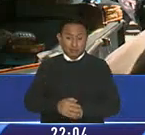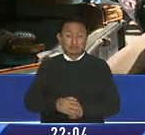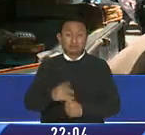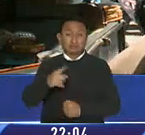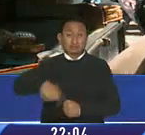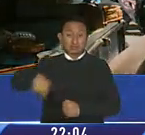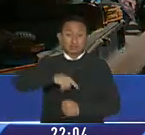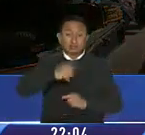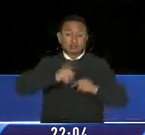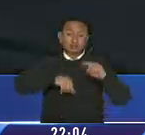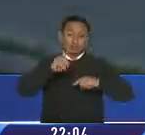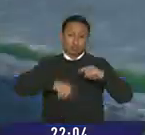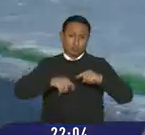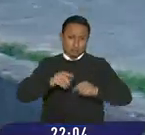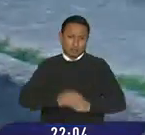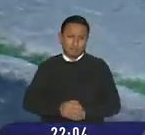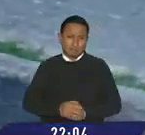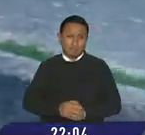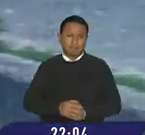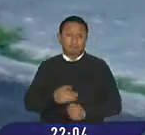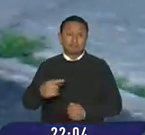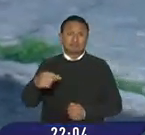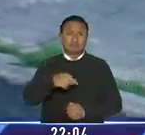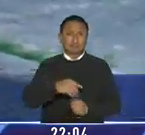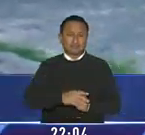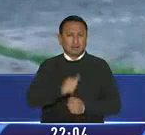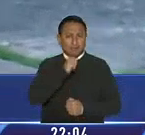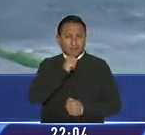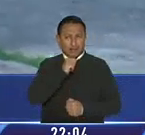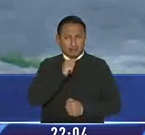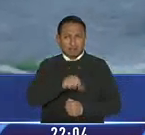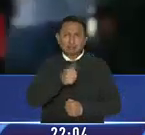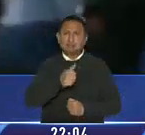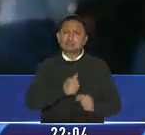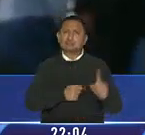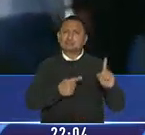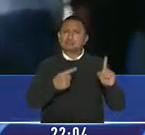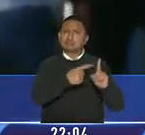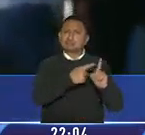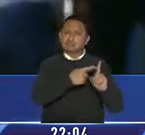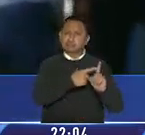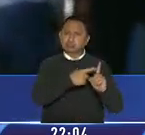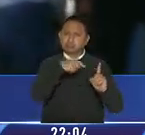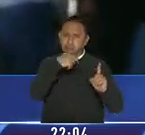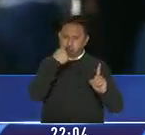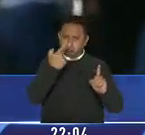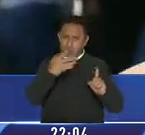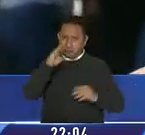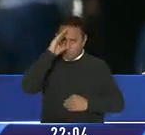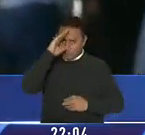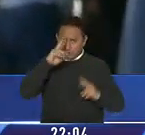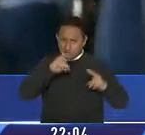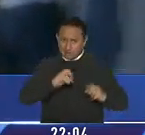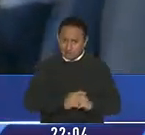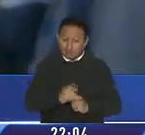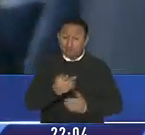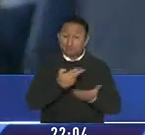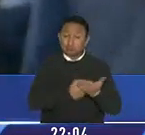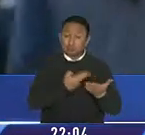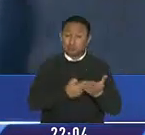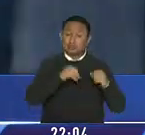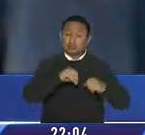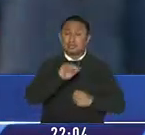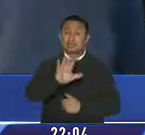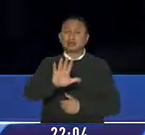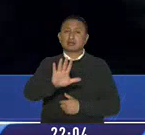tenían alguna relación de amistad. Un caso donde falta un tercero por ser capturado. Saben los agentes investigadores que de la reunión participaron